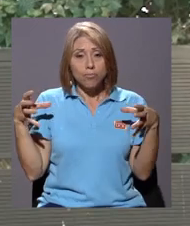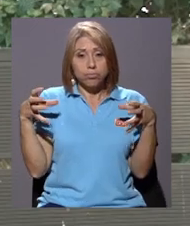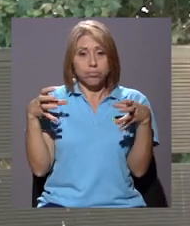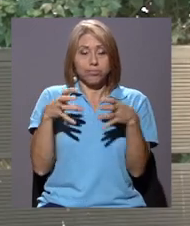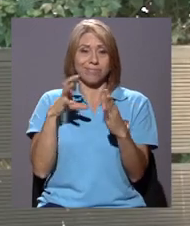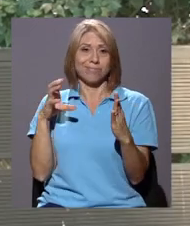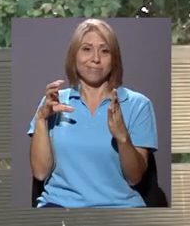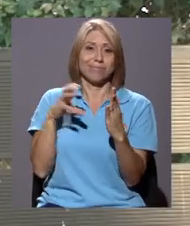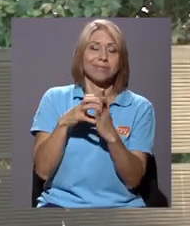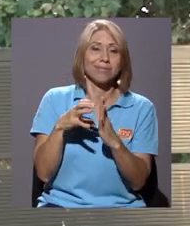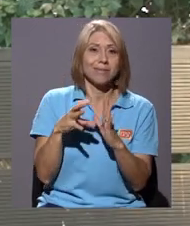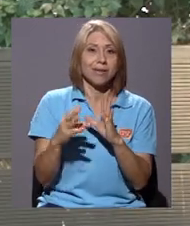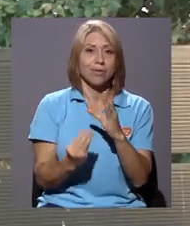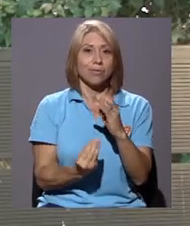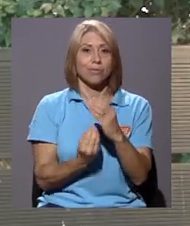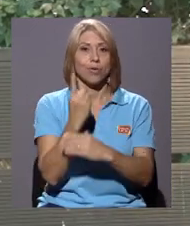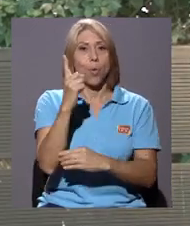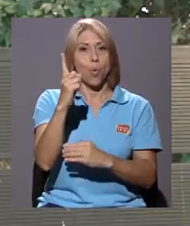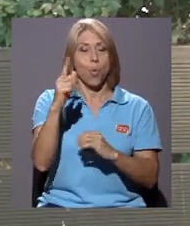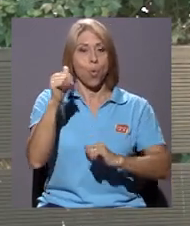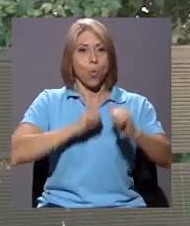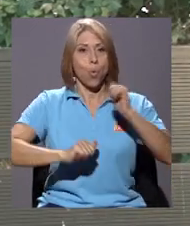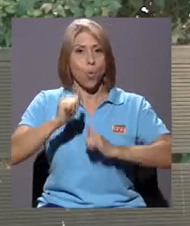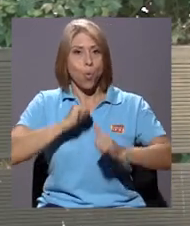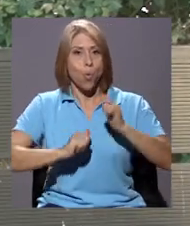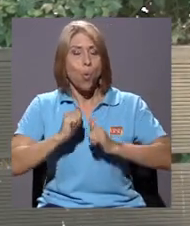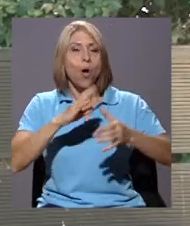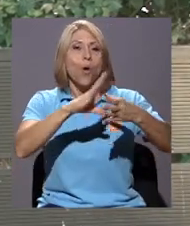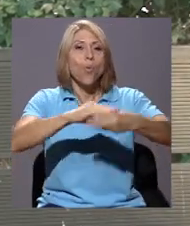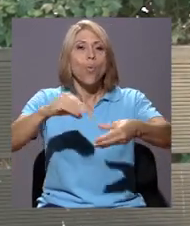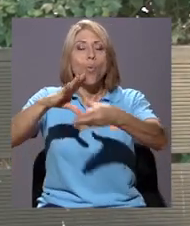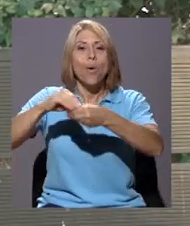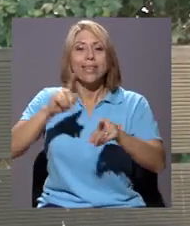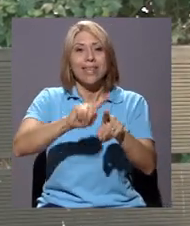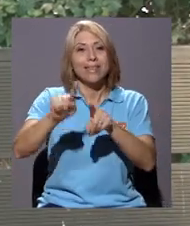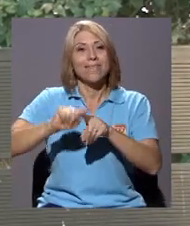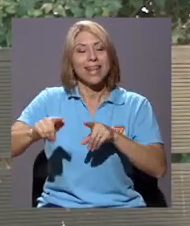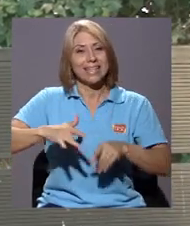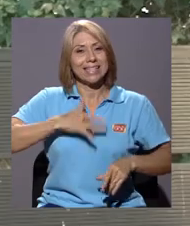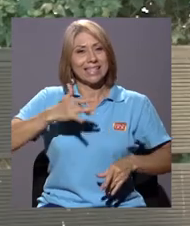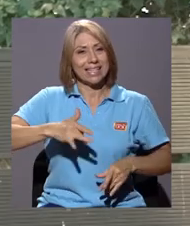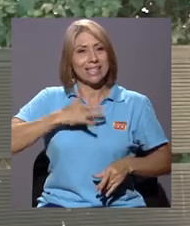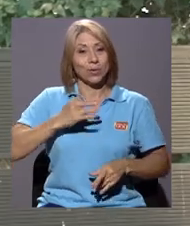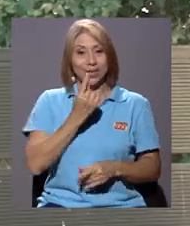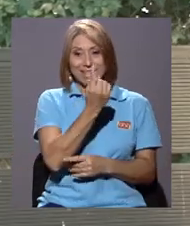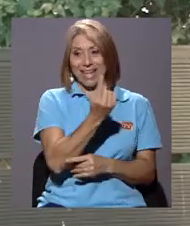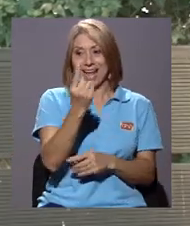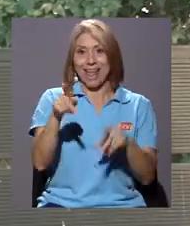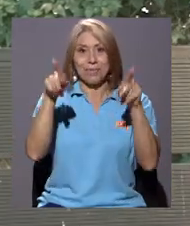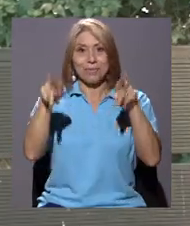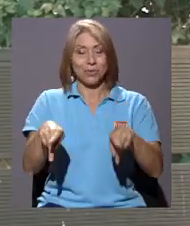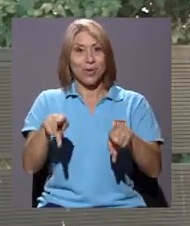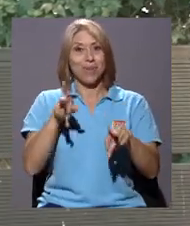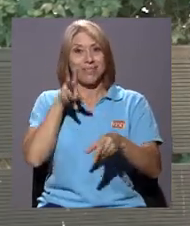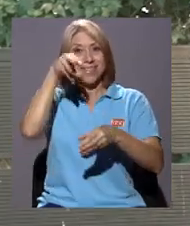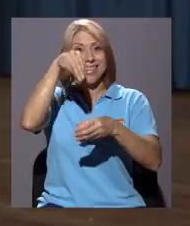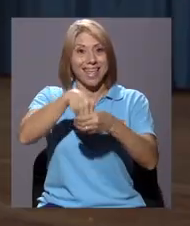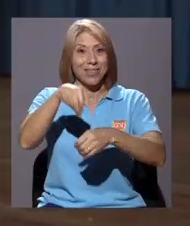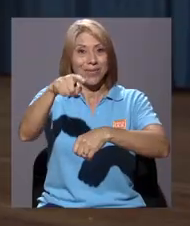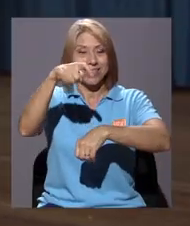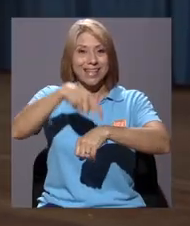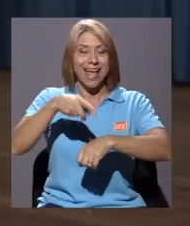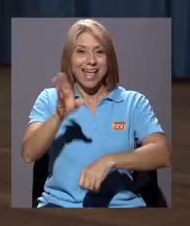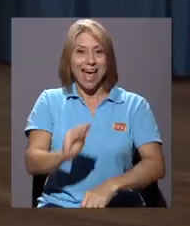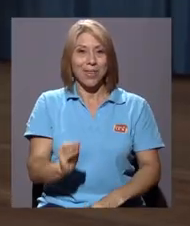en una sola dramaturgia, que nos cuenta las diferentes sensaciones que tiene cada personaje dentro de esta época que es la adolescencia.